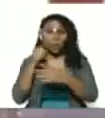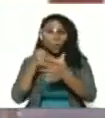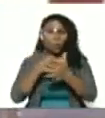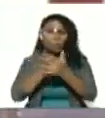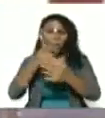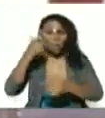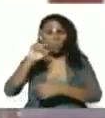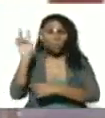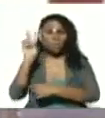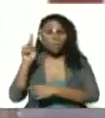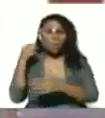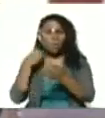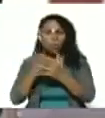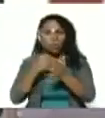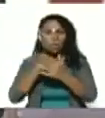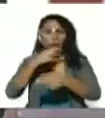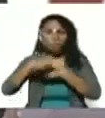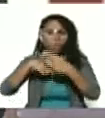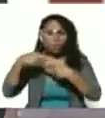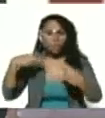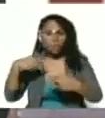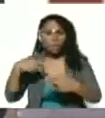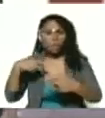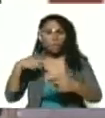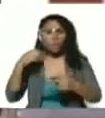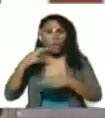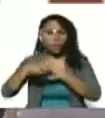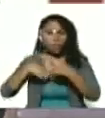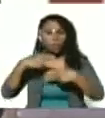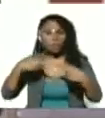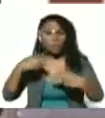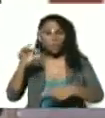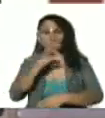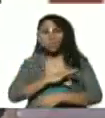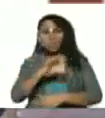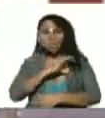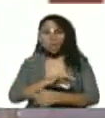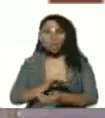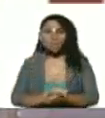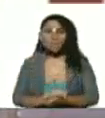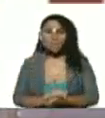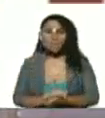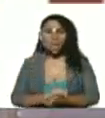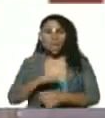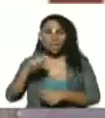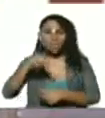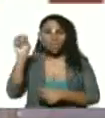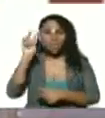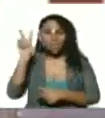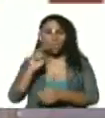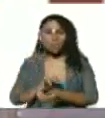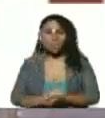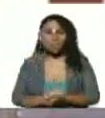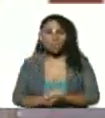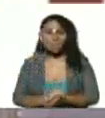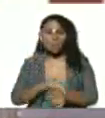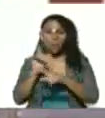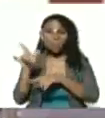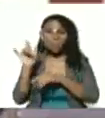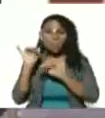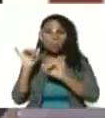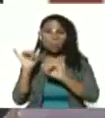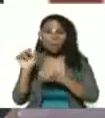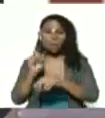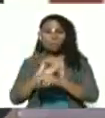en las luchas por la revolución y por una revolución socialista en Venezuela y desde el mismo momento